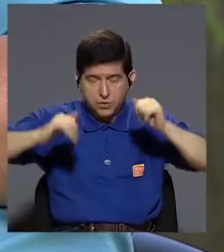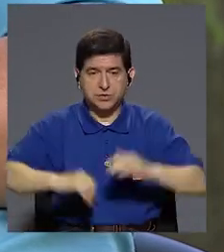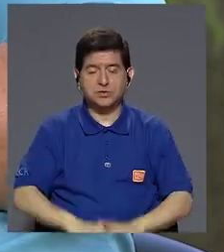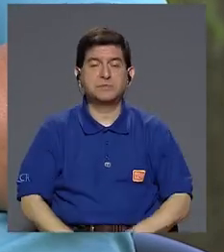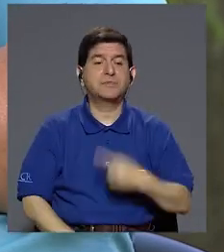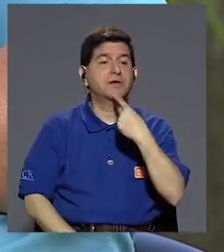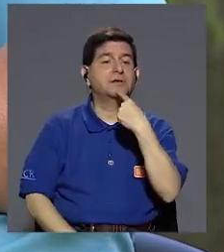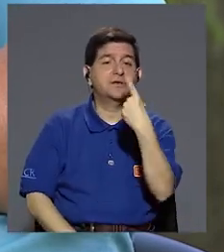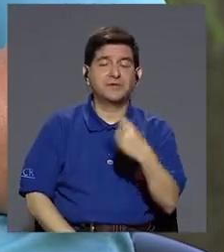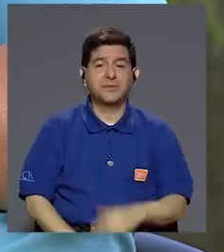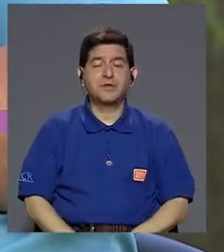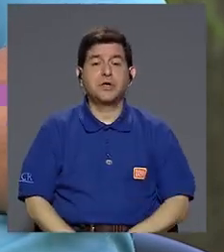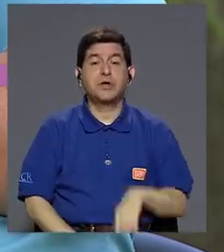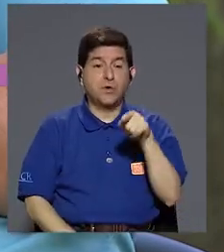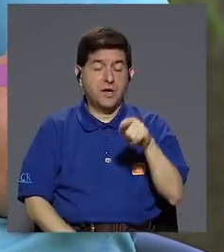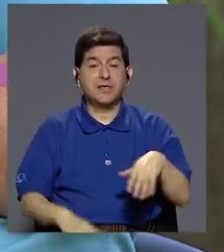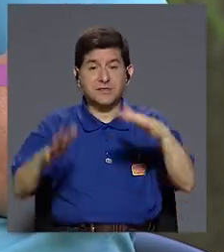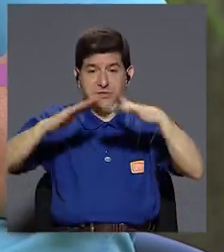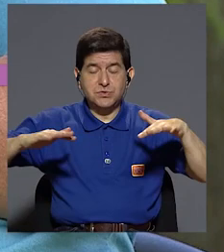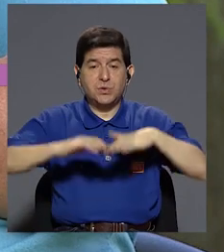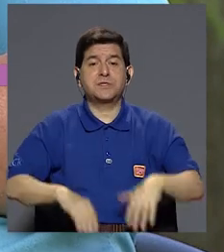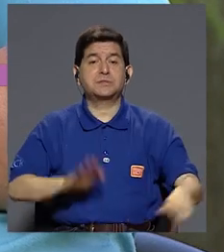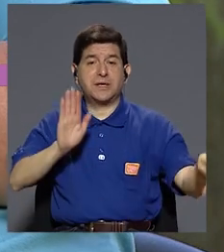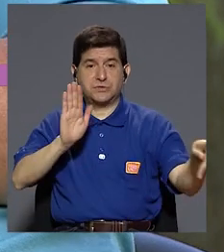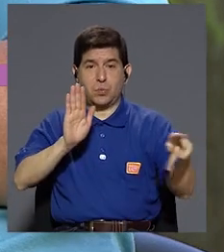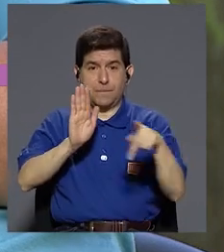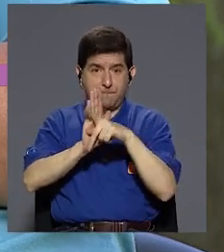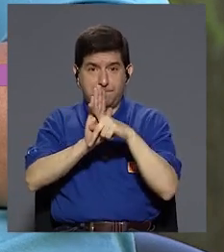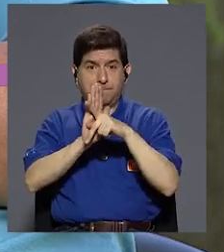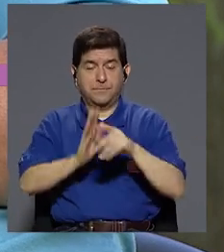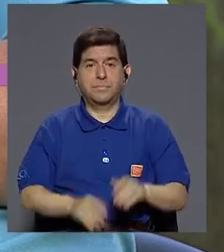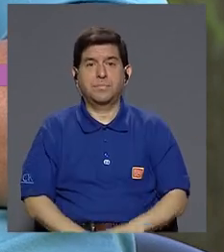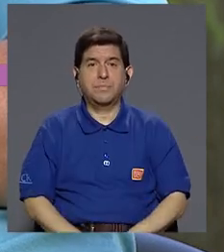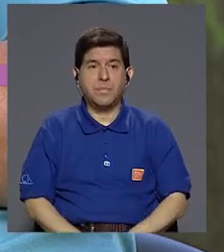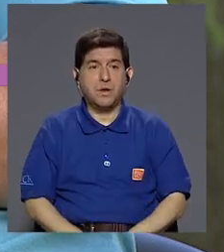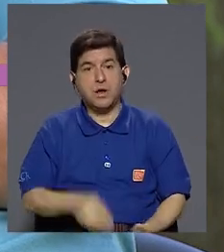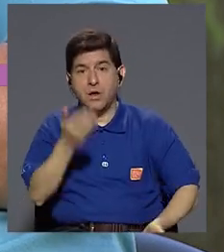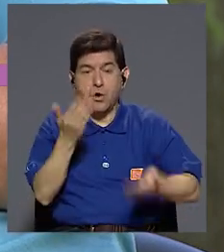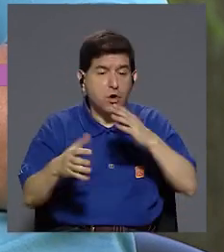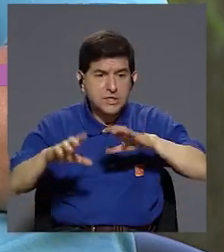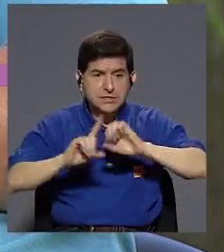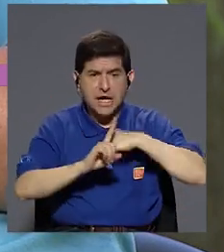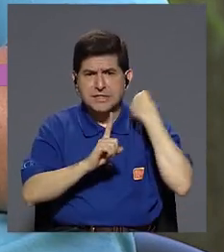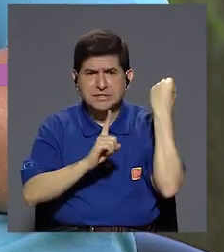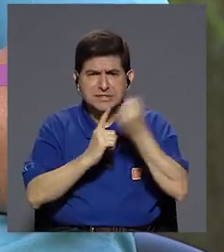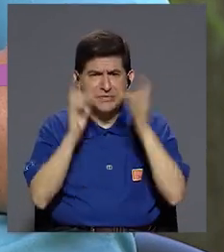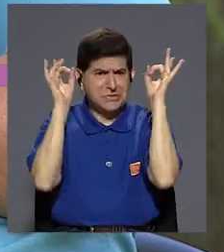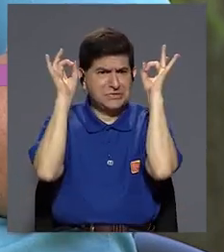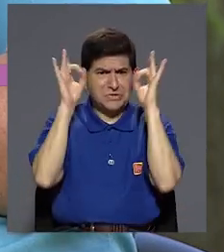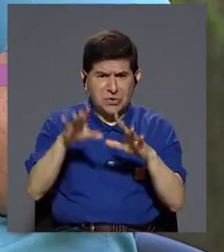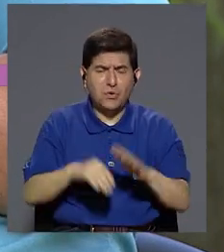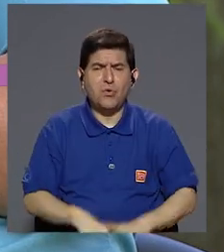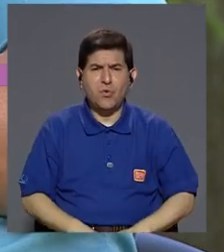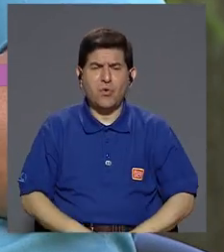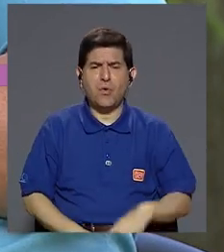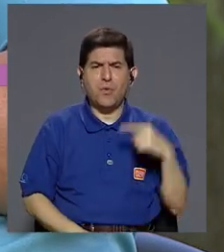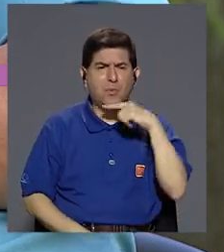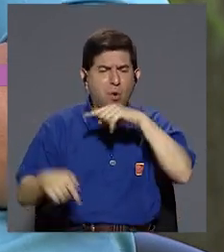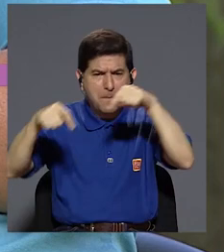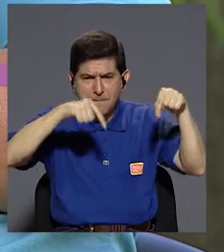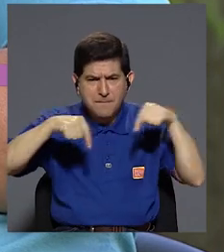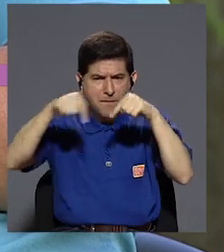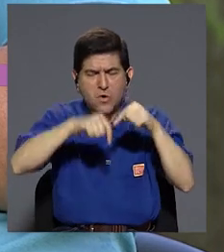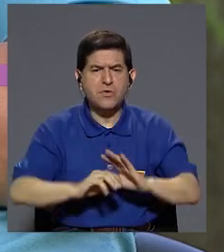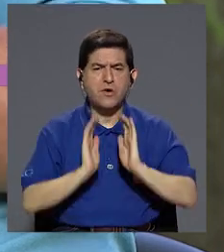como te digo, prohibidos. Y en cuestiones tan atroces como la pornografía infantil.